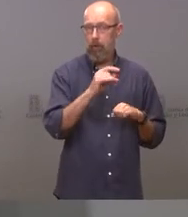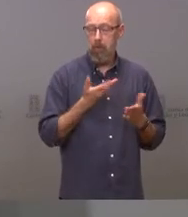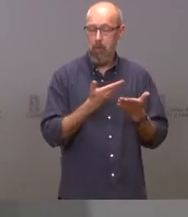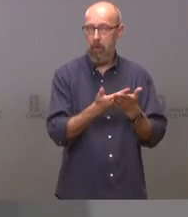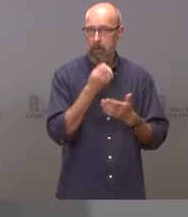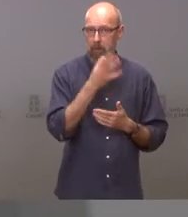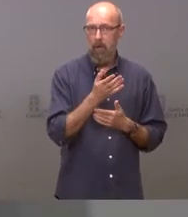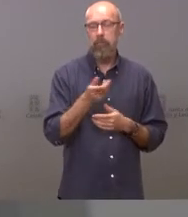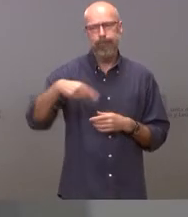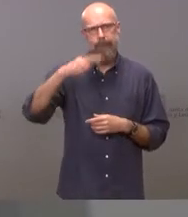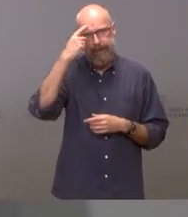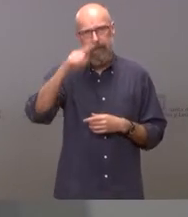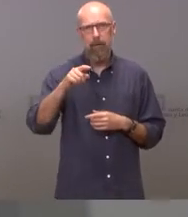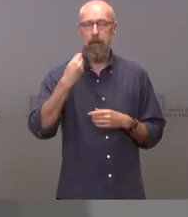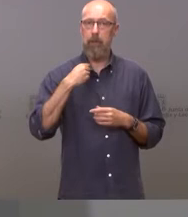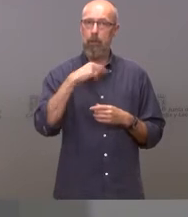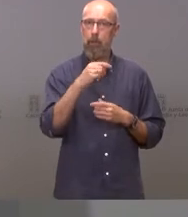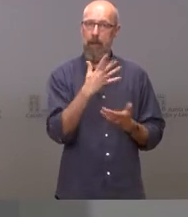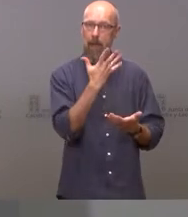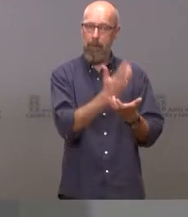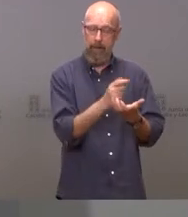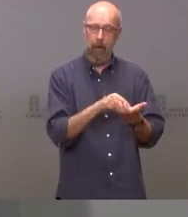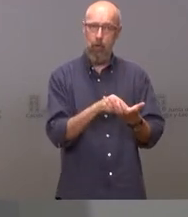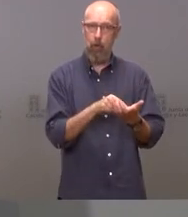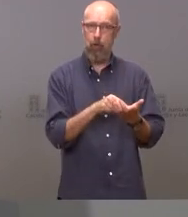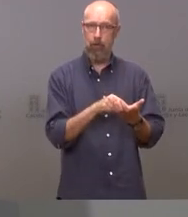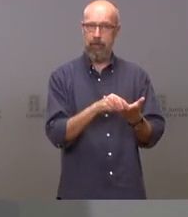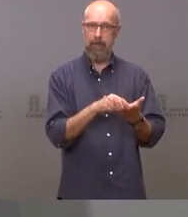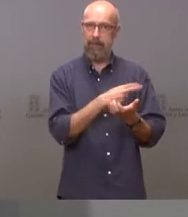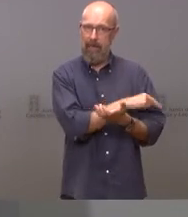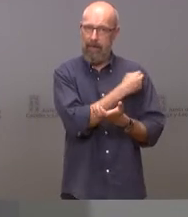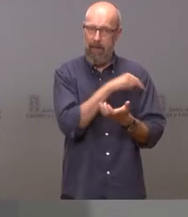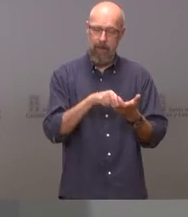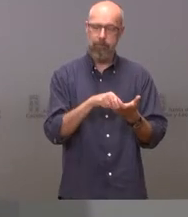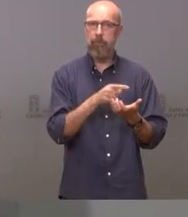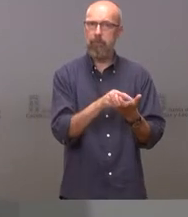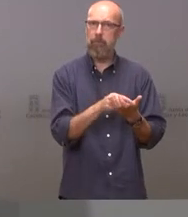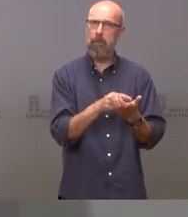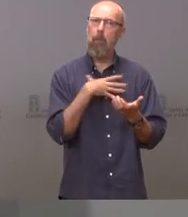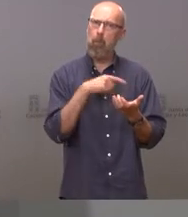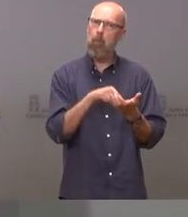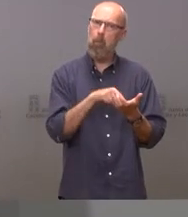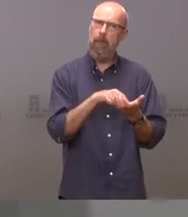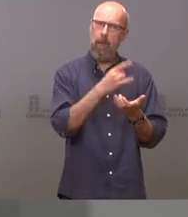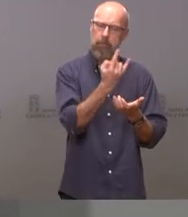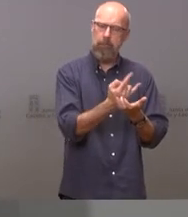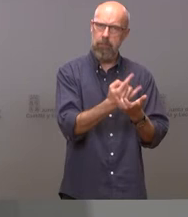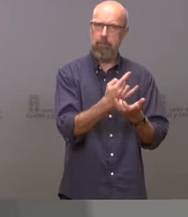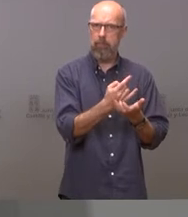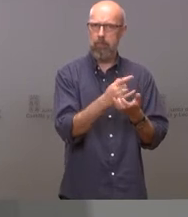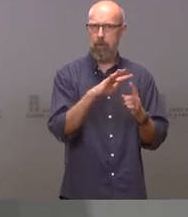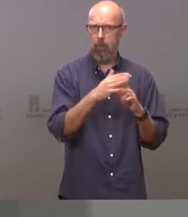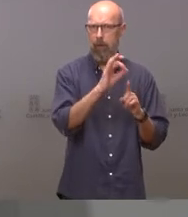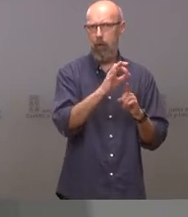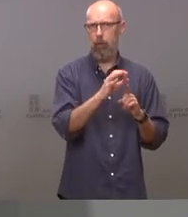todos ustedes que a través de la aplicación de SACIL Conecta pueden descargarse el estado de